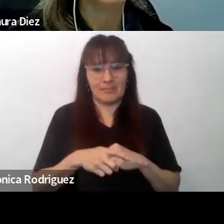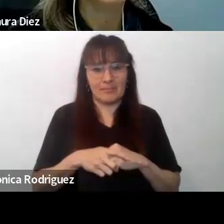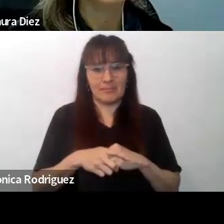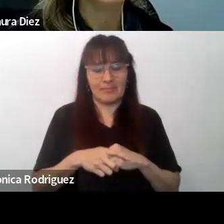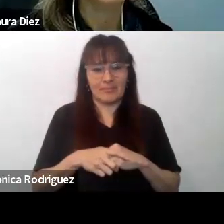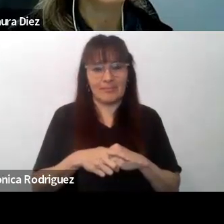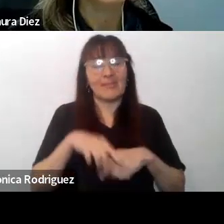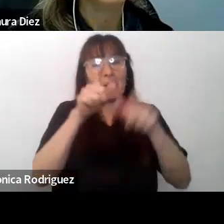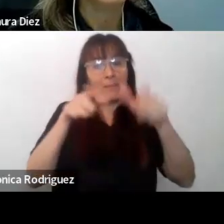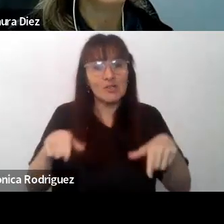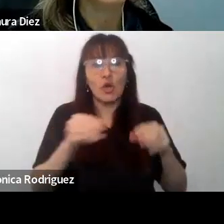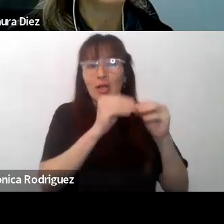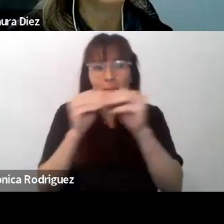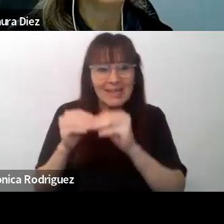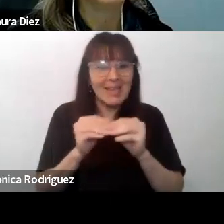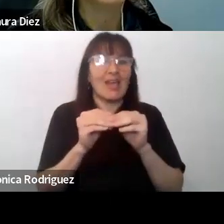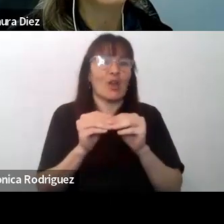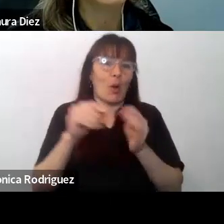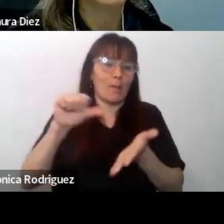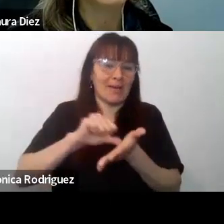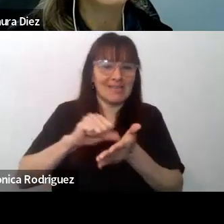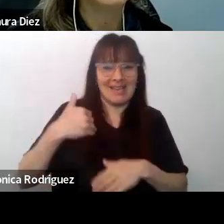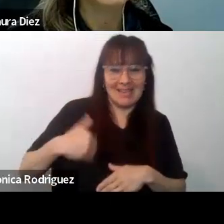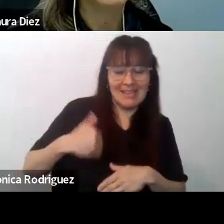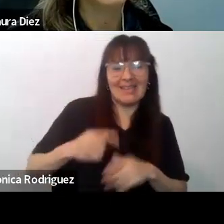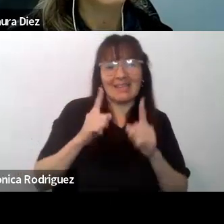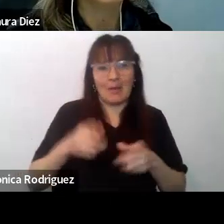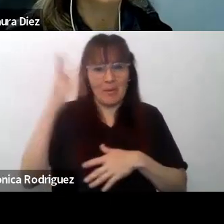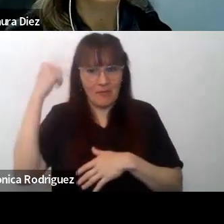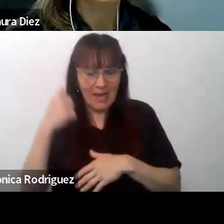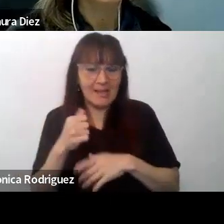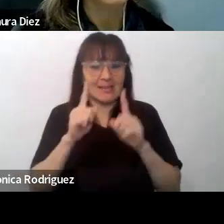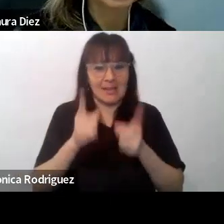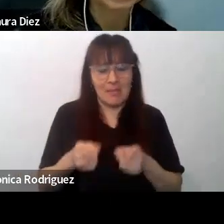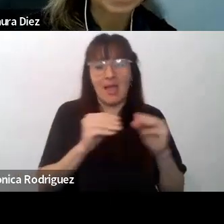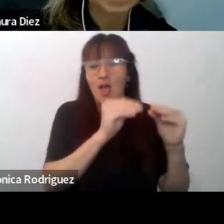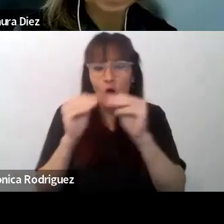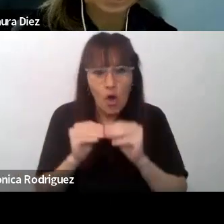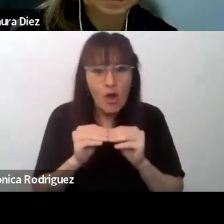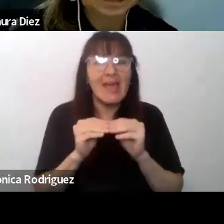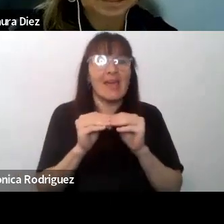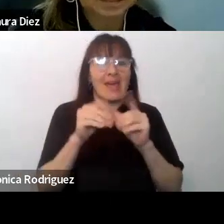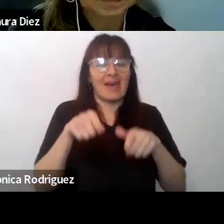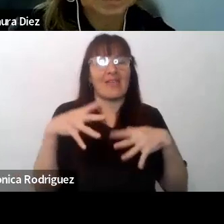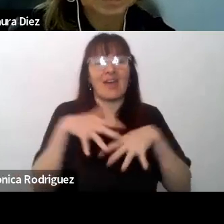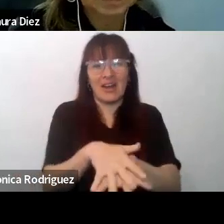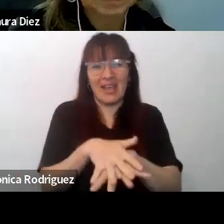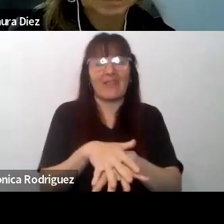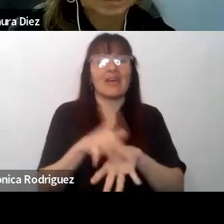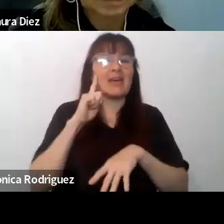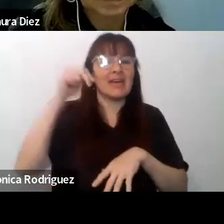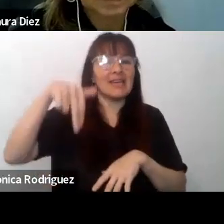colegas de Argentina y de Francia, a nuestros colegas de la red de INSPE.